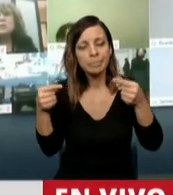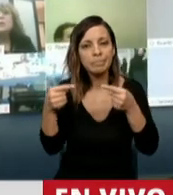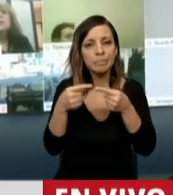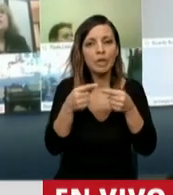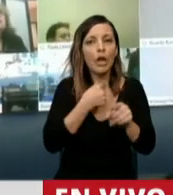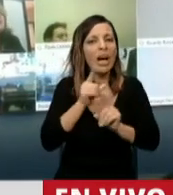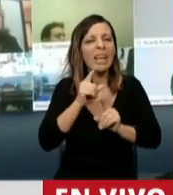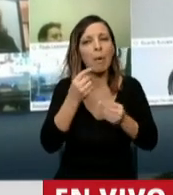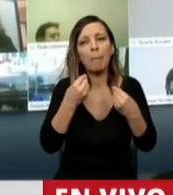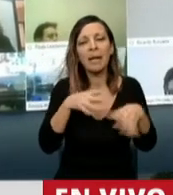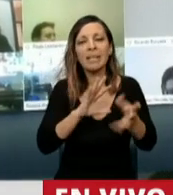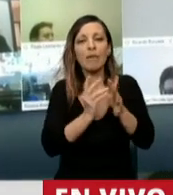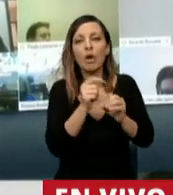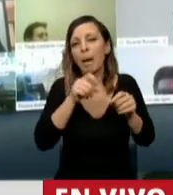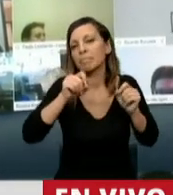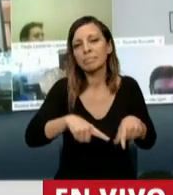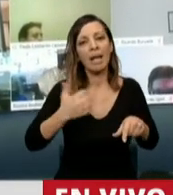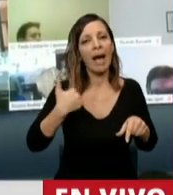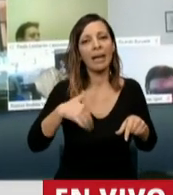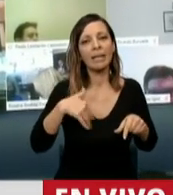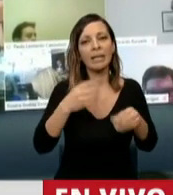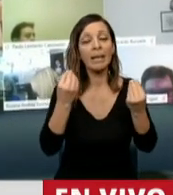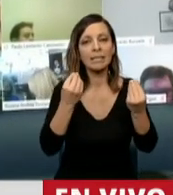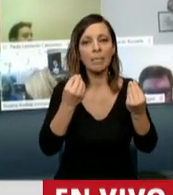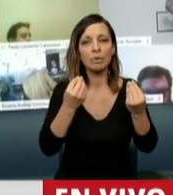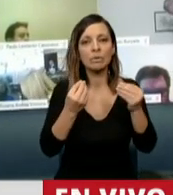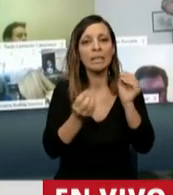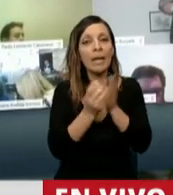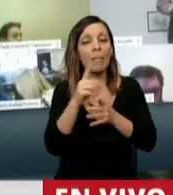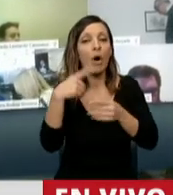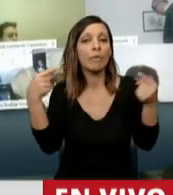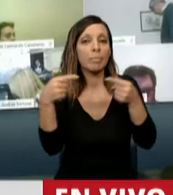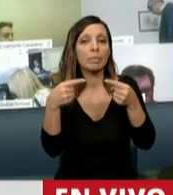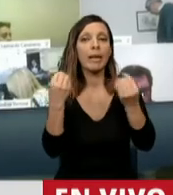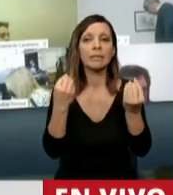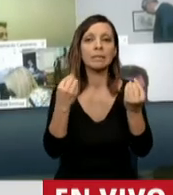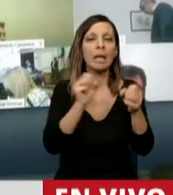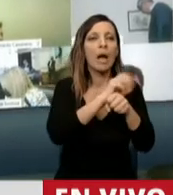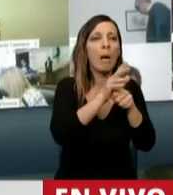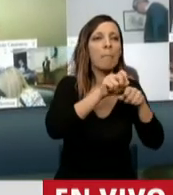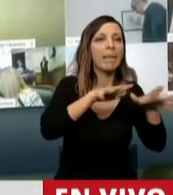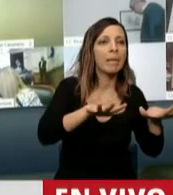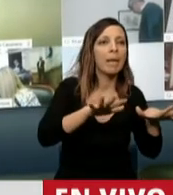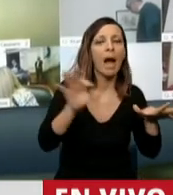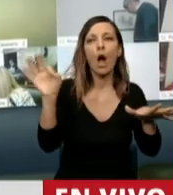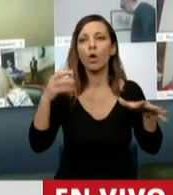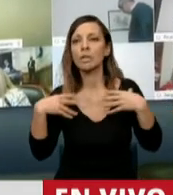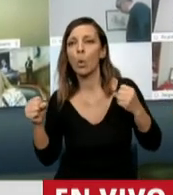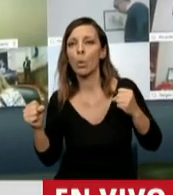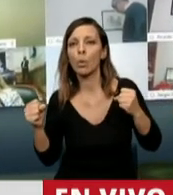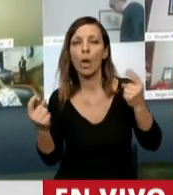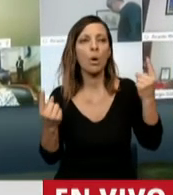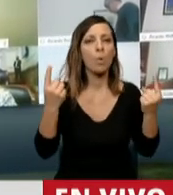perder ese hábito nacional, fundábamos una más que era la pandemia o la salud. ¿La salud